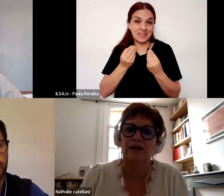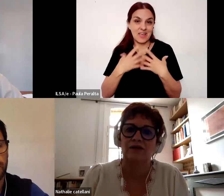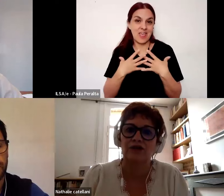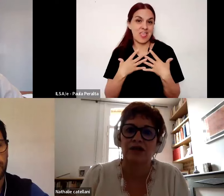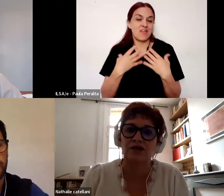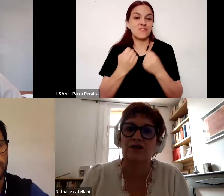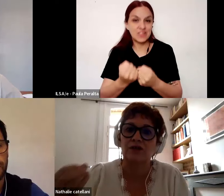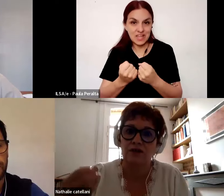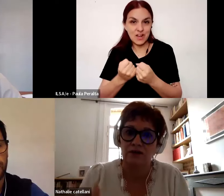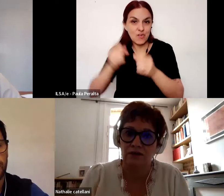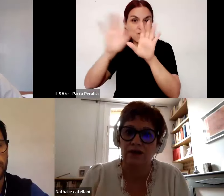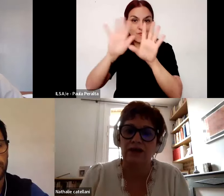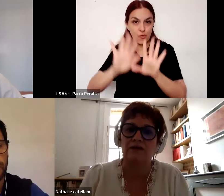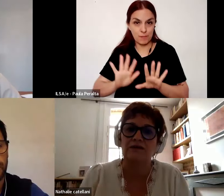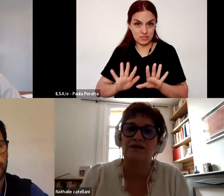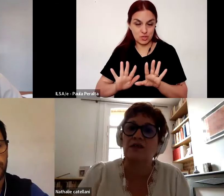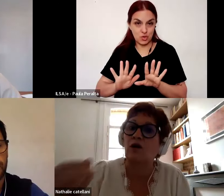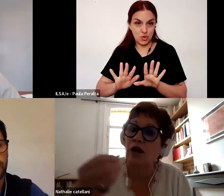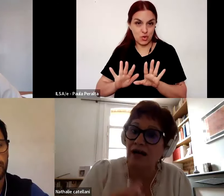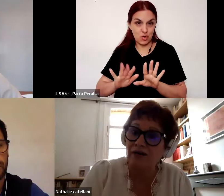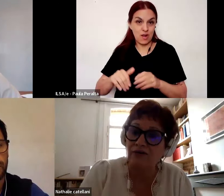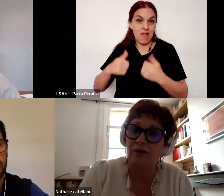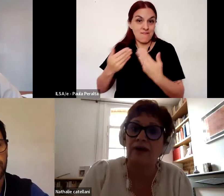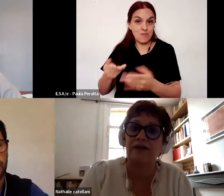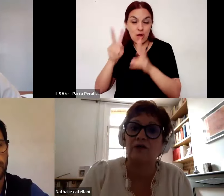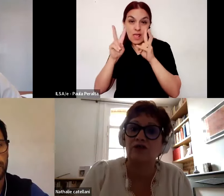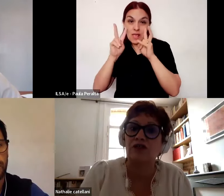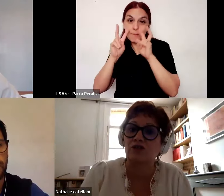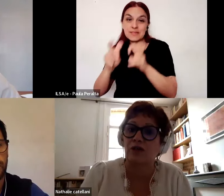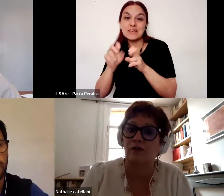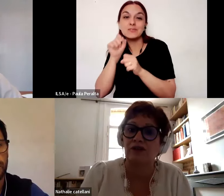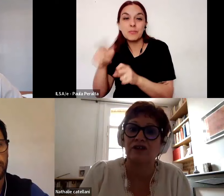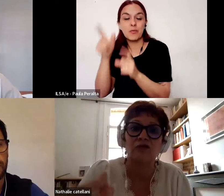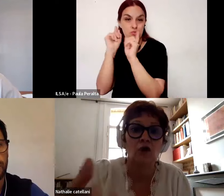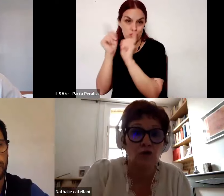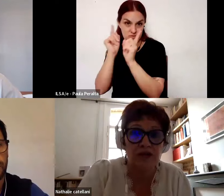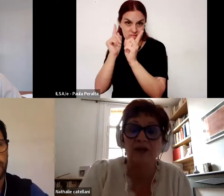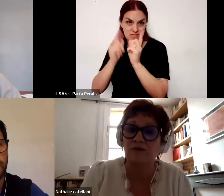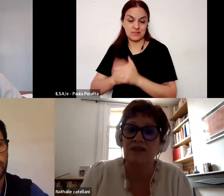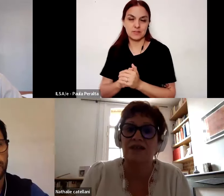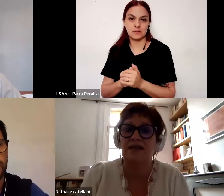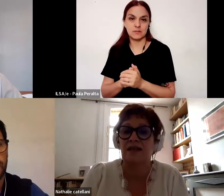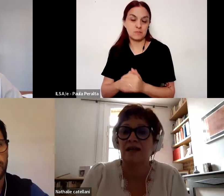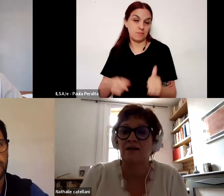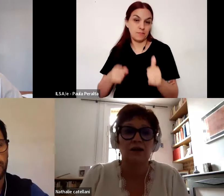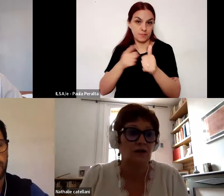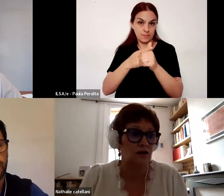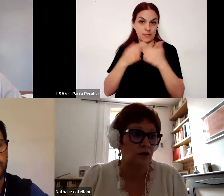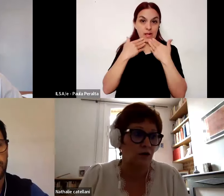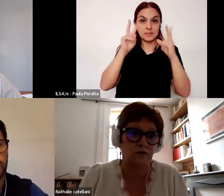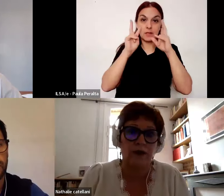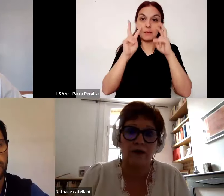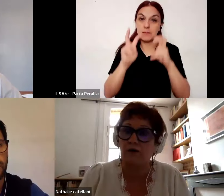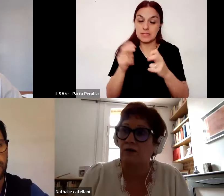formación de y para la investigación de los docentes por un lado a través de investigaciones